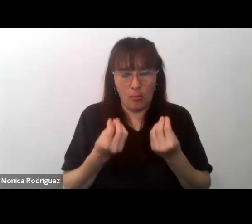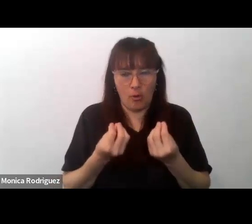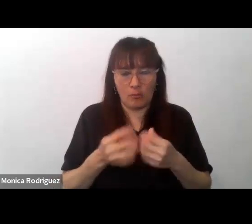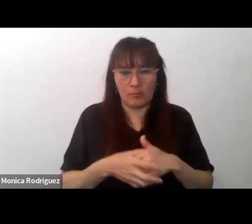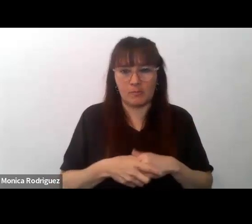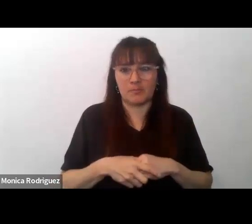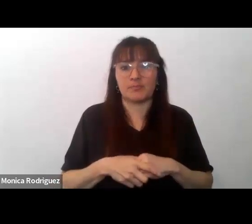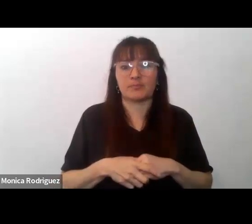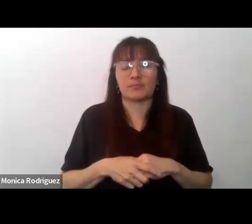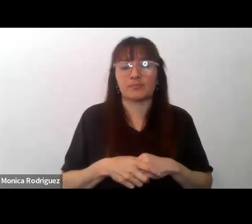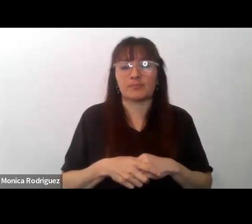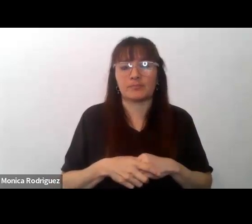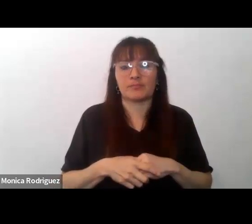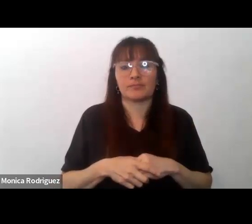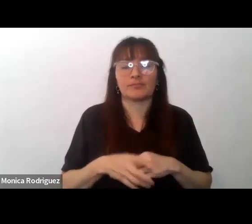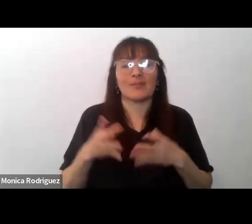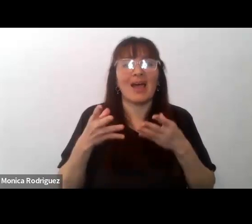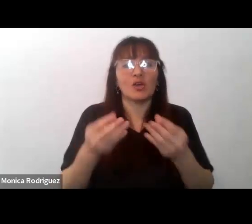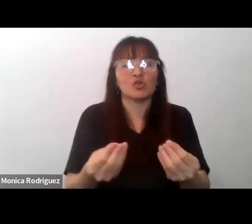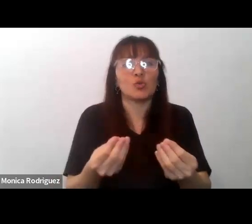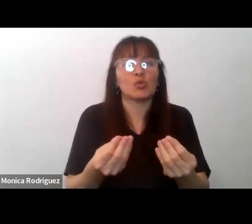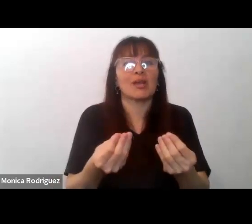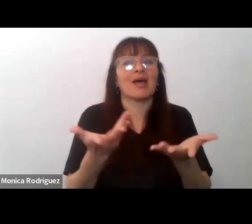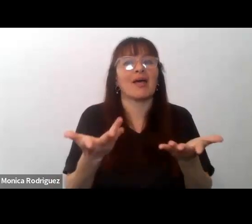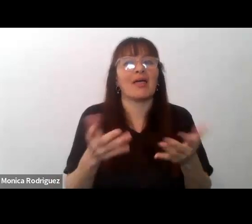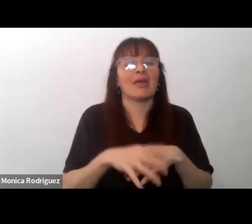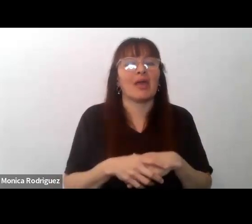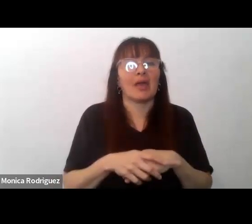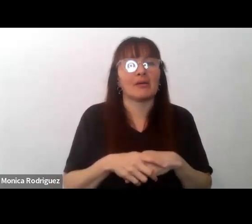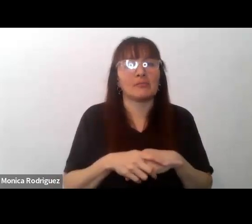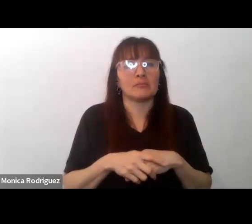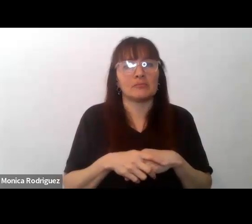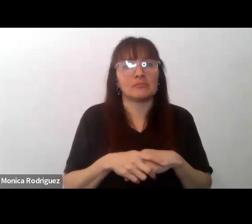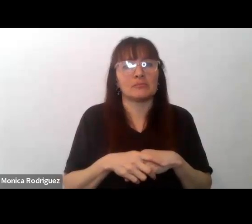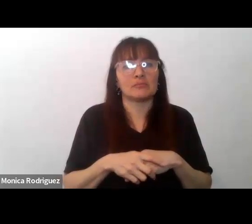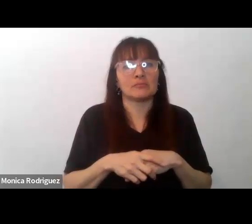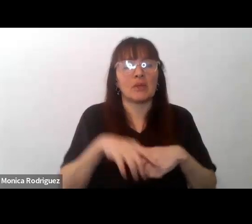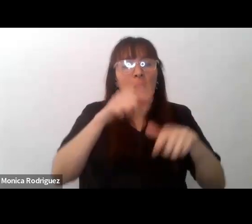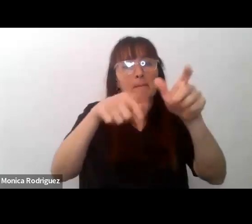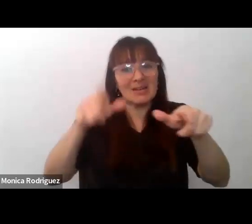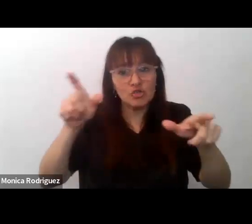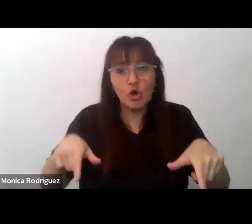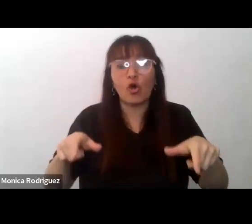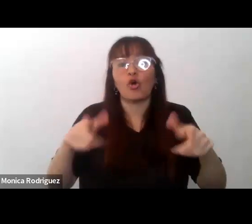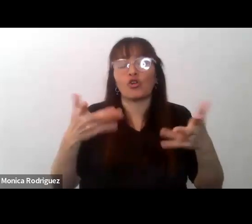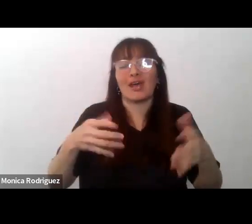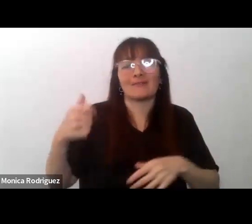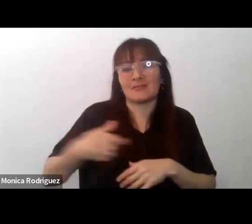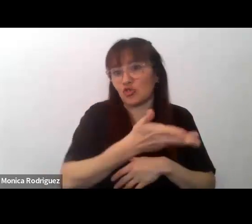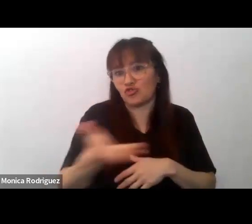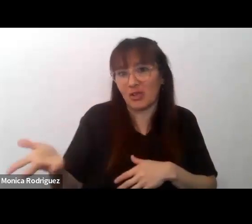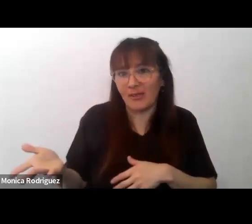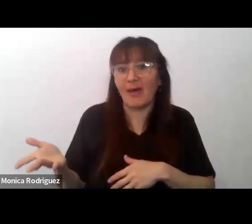con ayuda de las intervenciones de los actores de la socialización